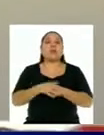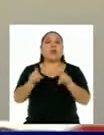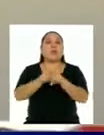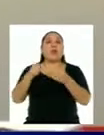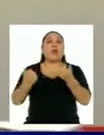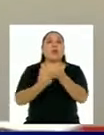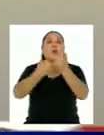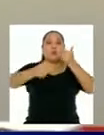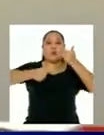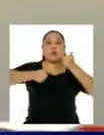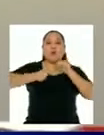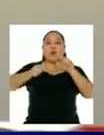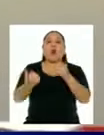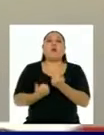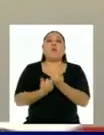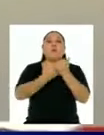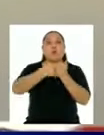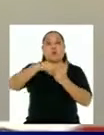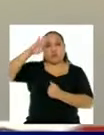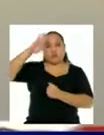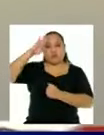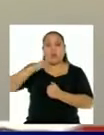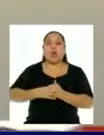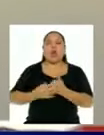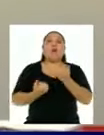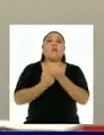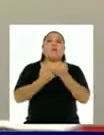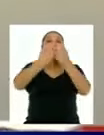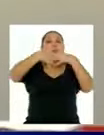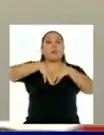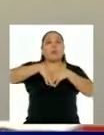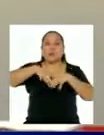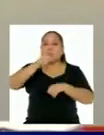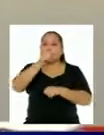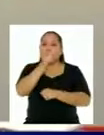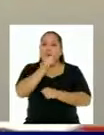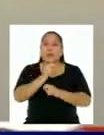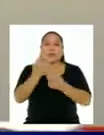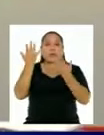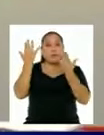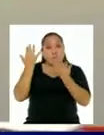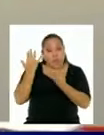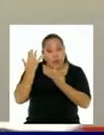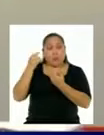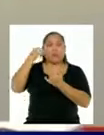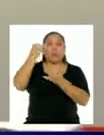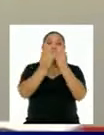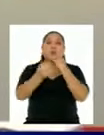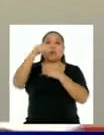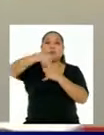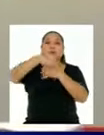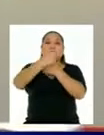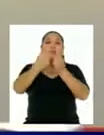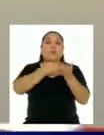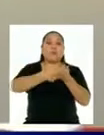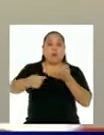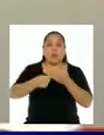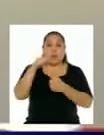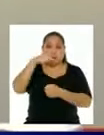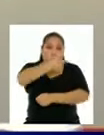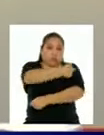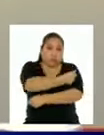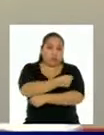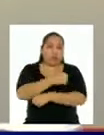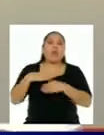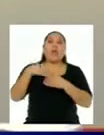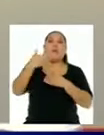armadas y el sector privado. Esperamos concluir esta semana con dicho grupo etario para iniciar de inmediato la